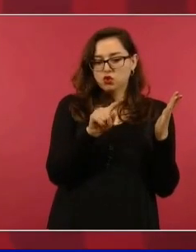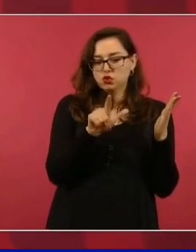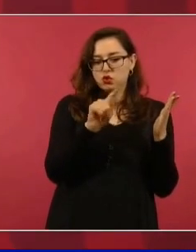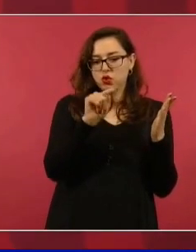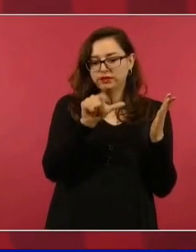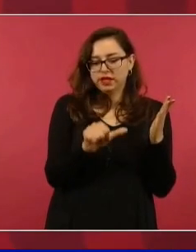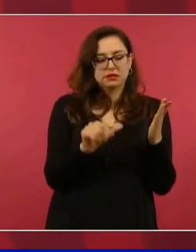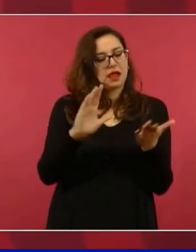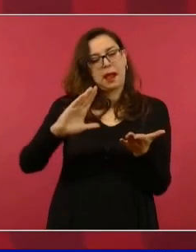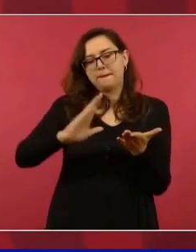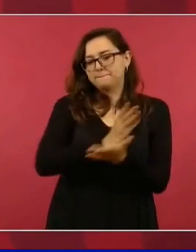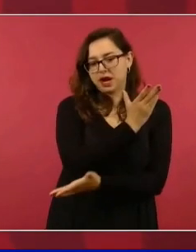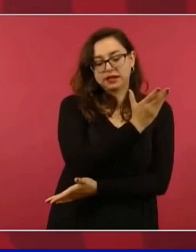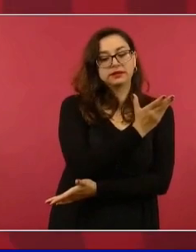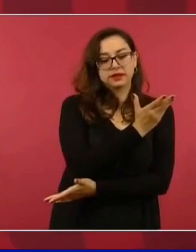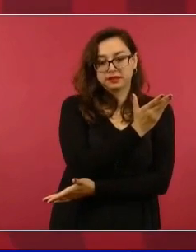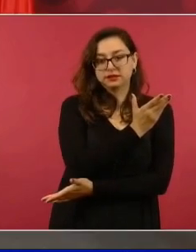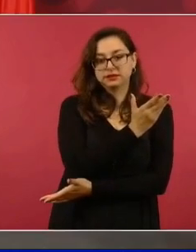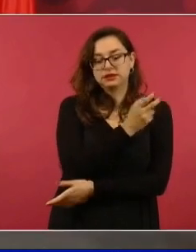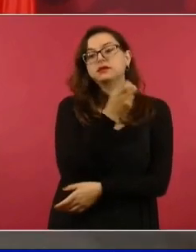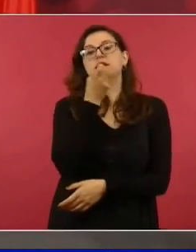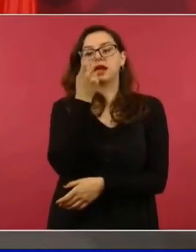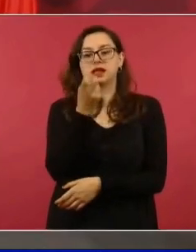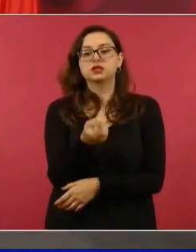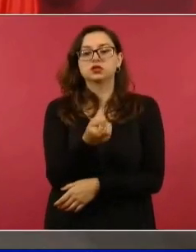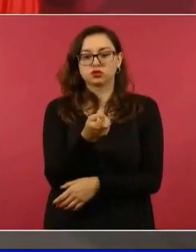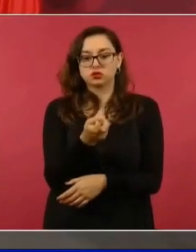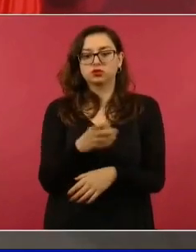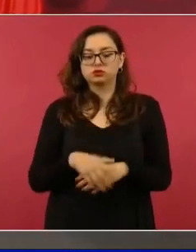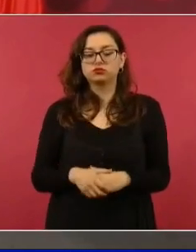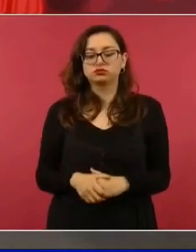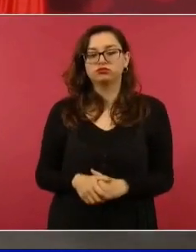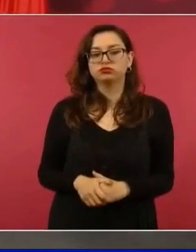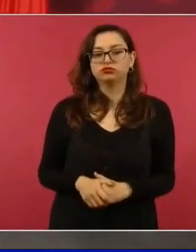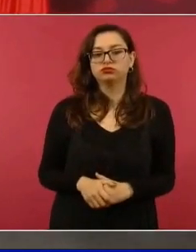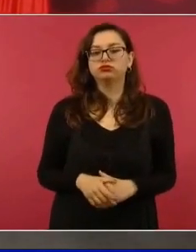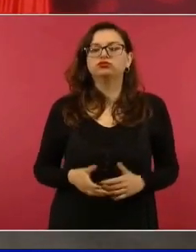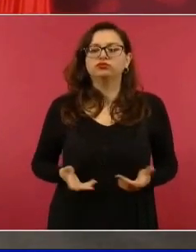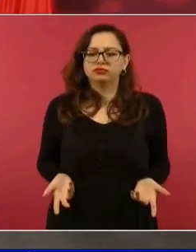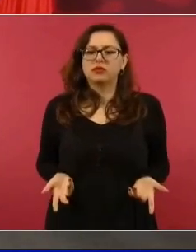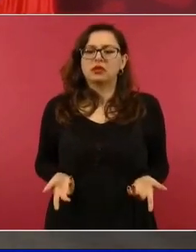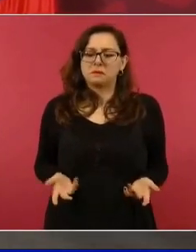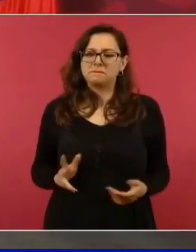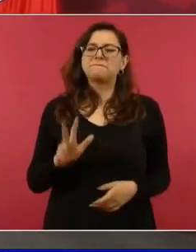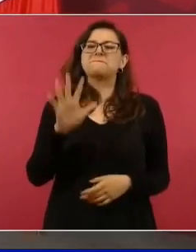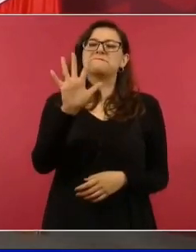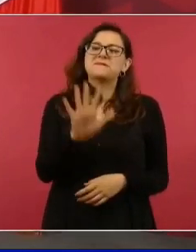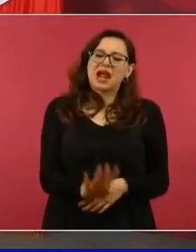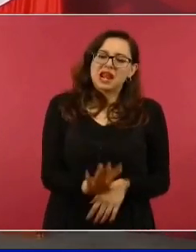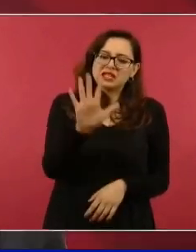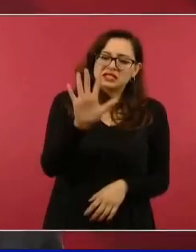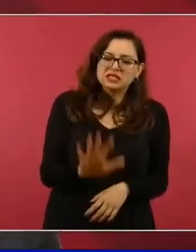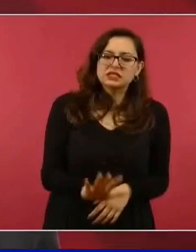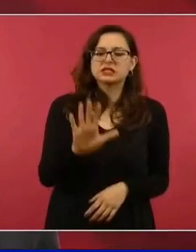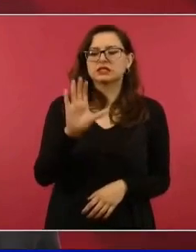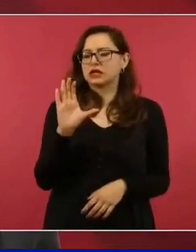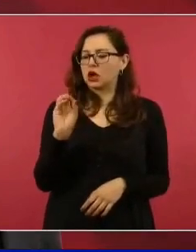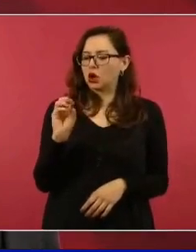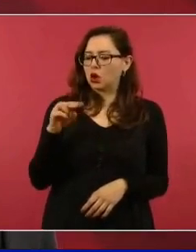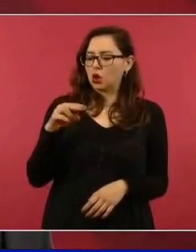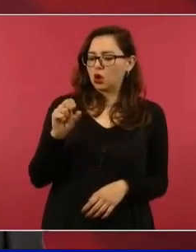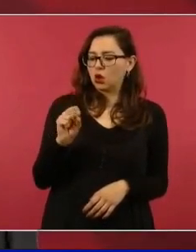que es como una consulta, pero tiene otro